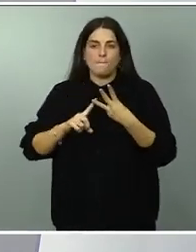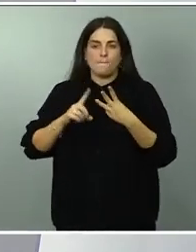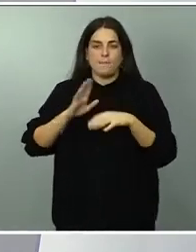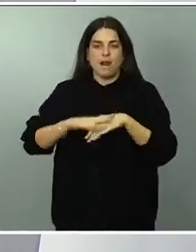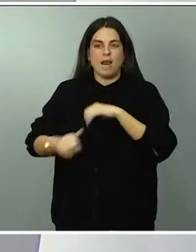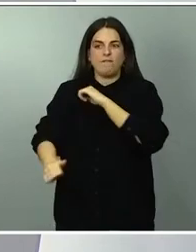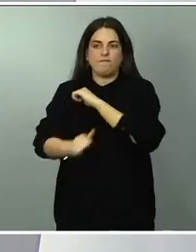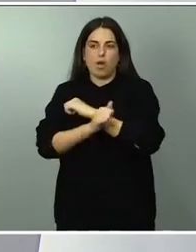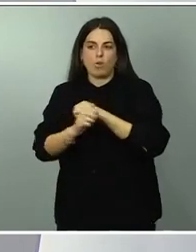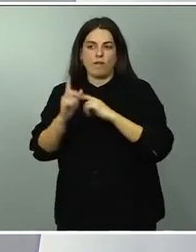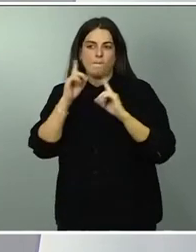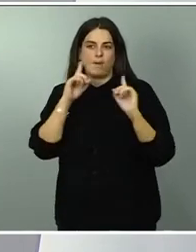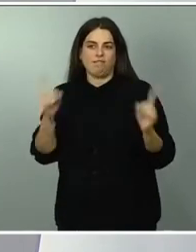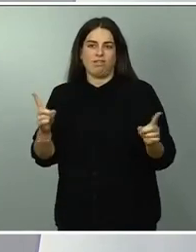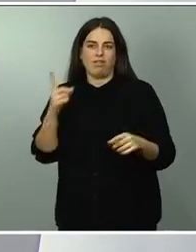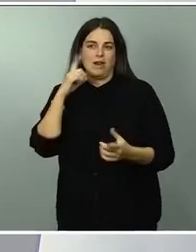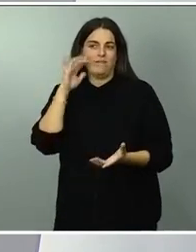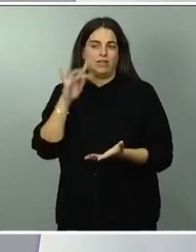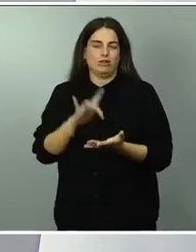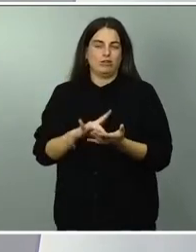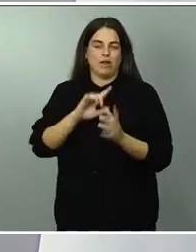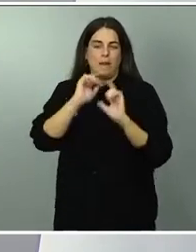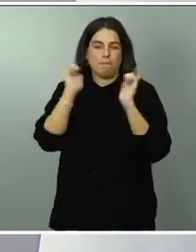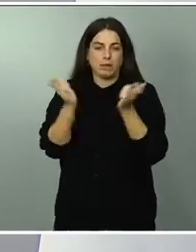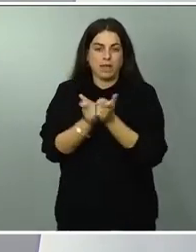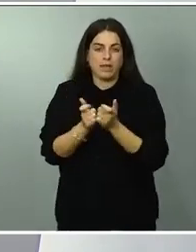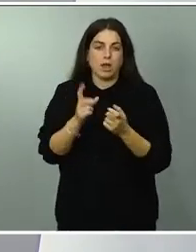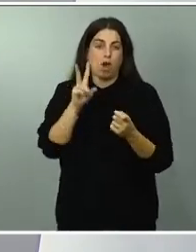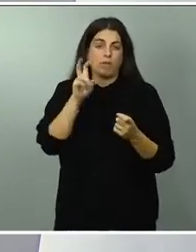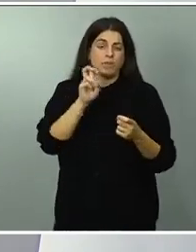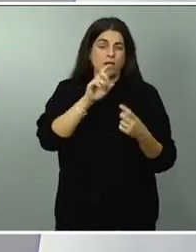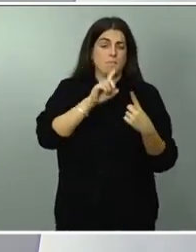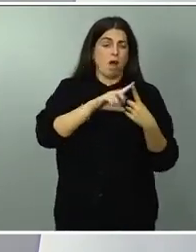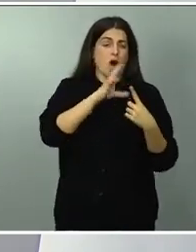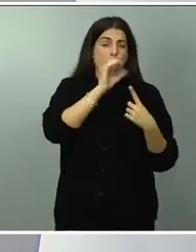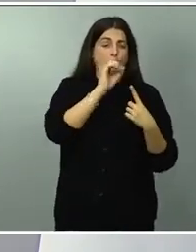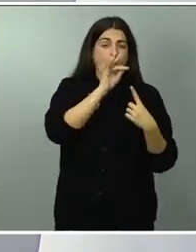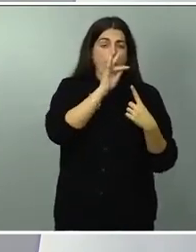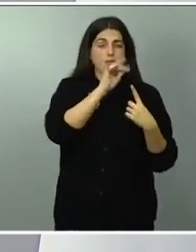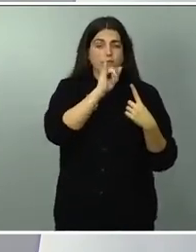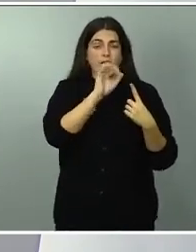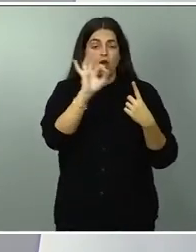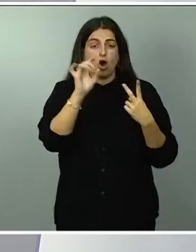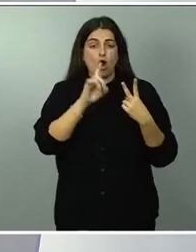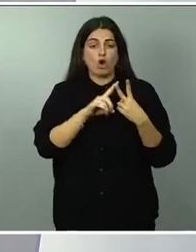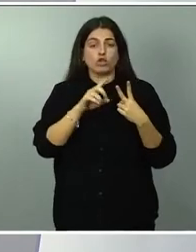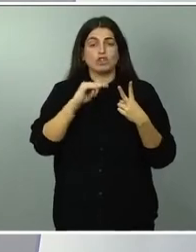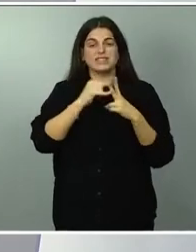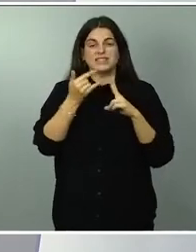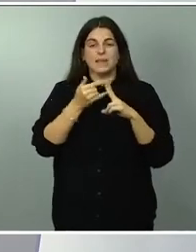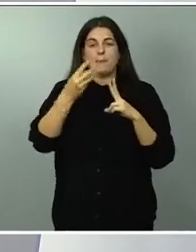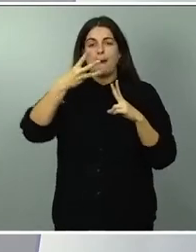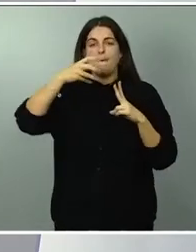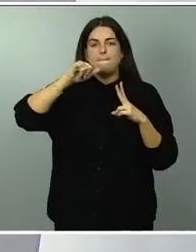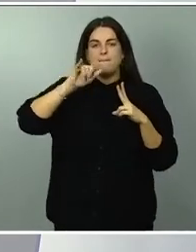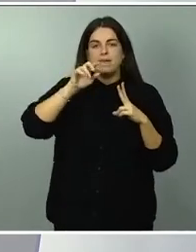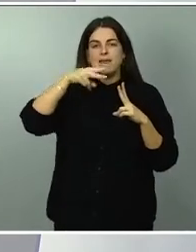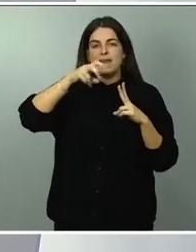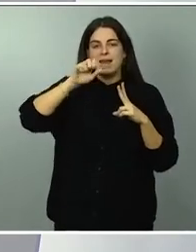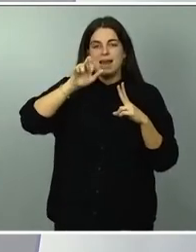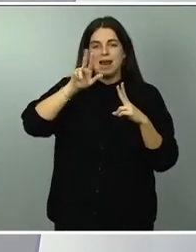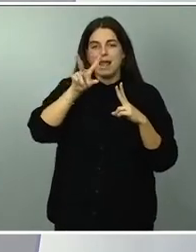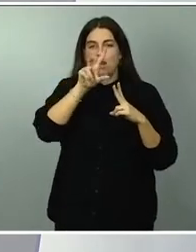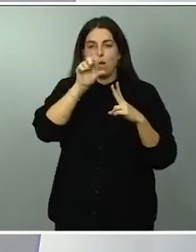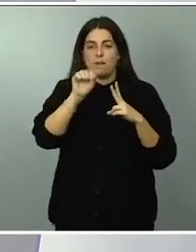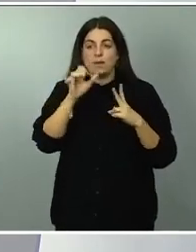algunos tienen que ver con el sistema COFI otros tienen que ver con el sistema Minerva que permite también anticiparse a los conflictos de